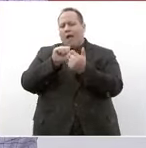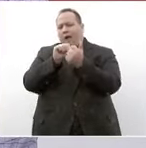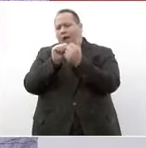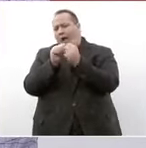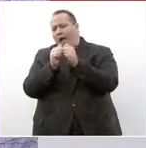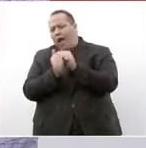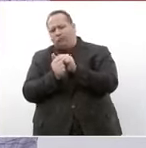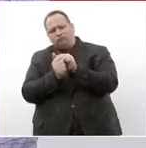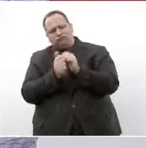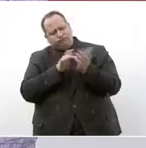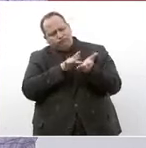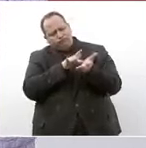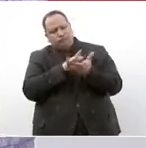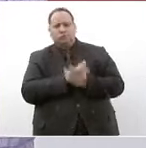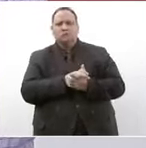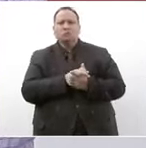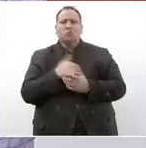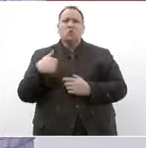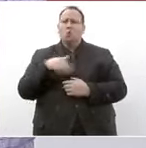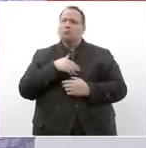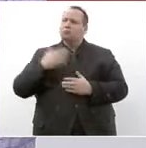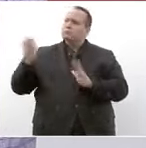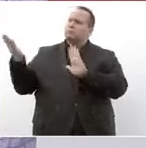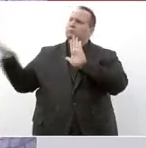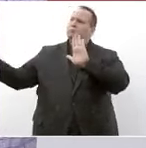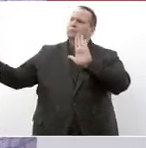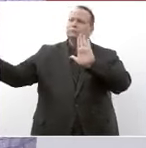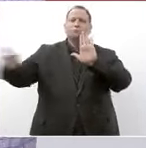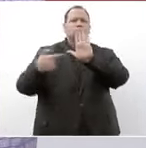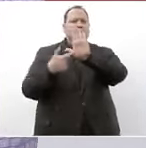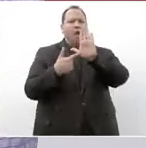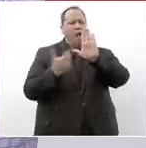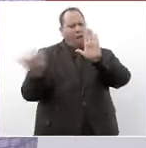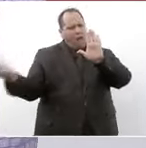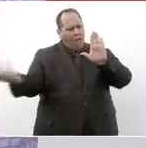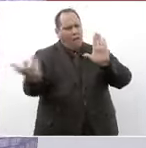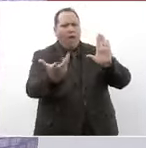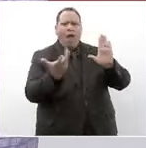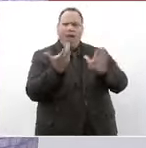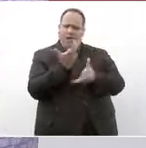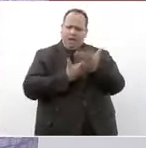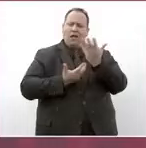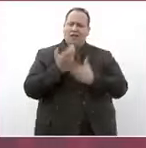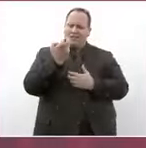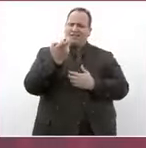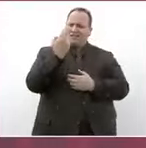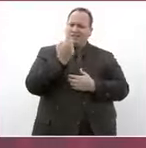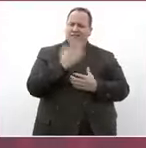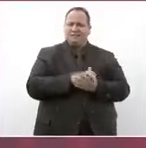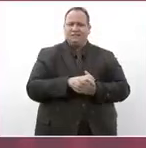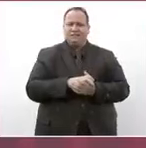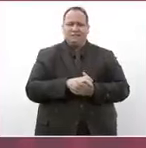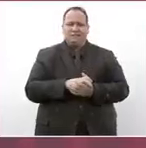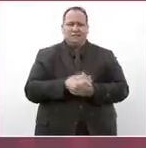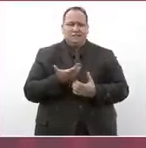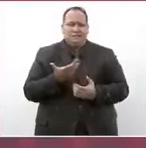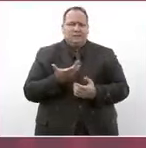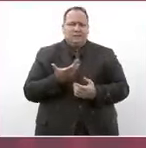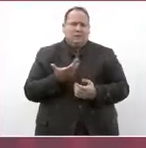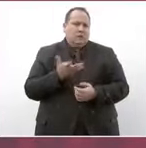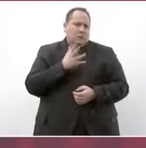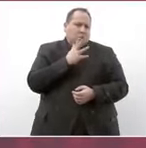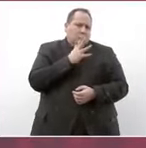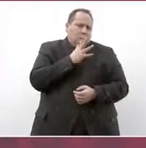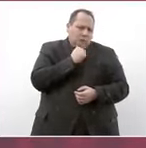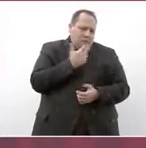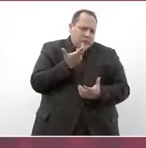que postulamos y que estamos llevando a cabo no se puede hacer nada